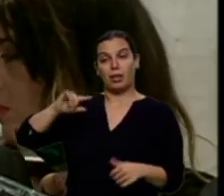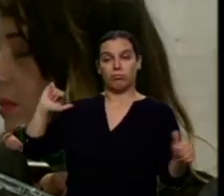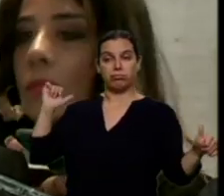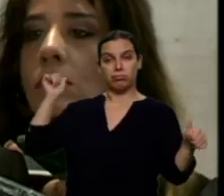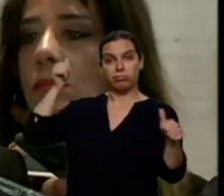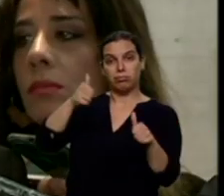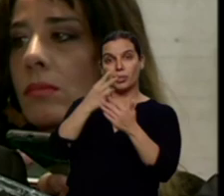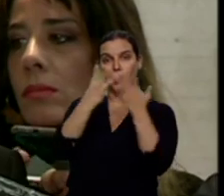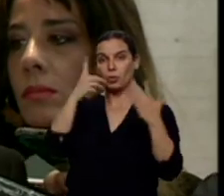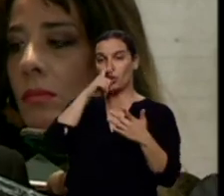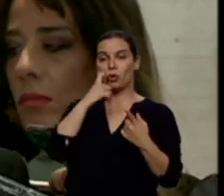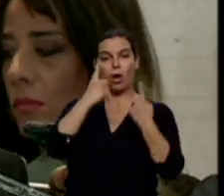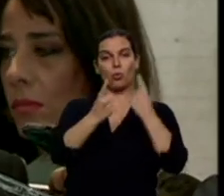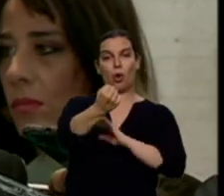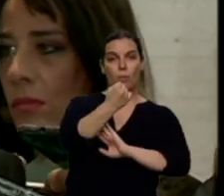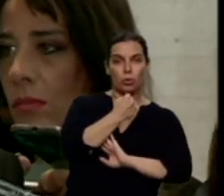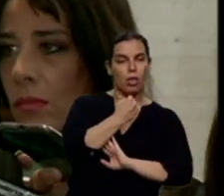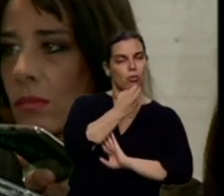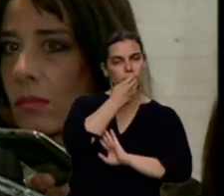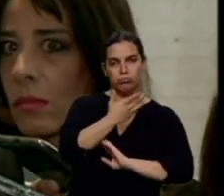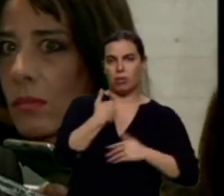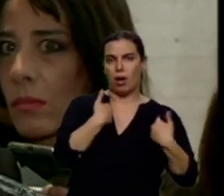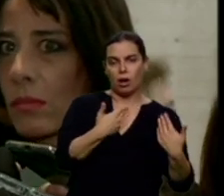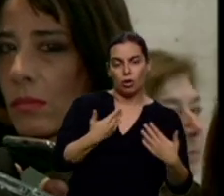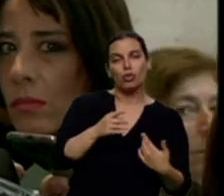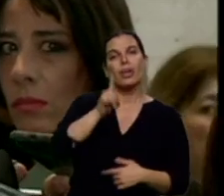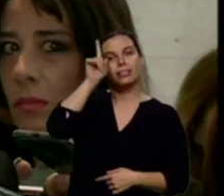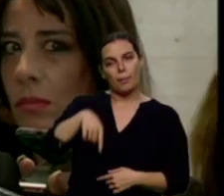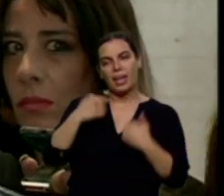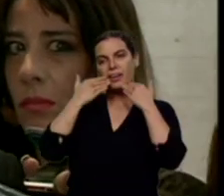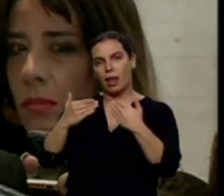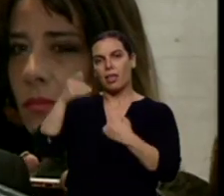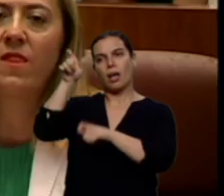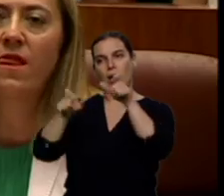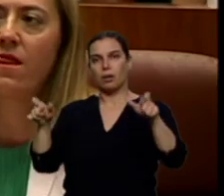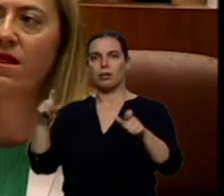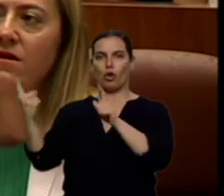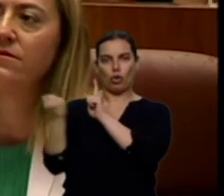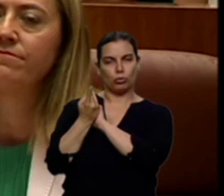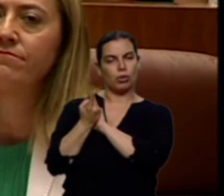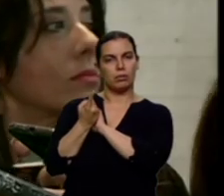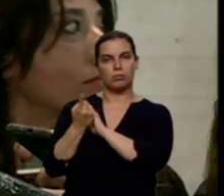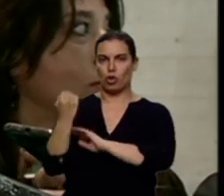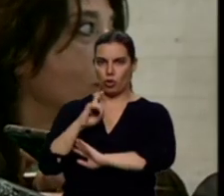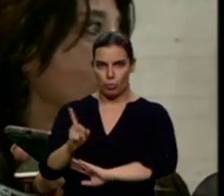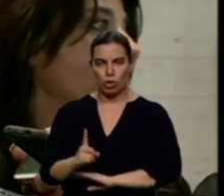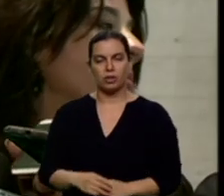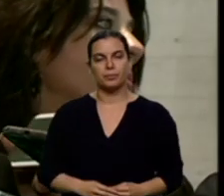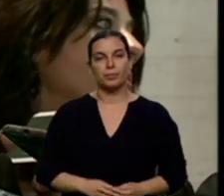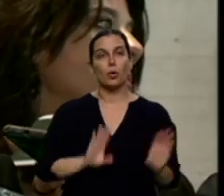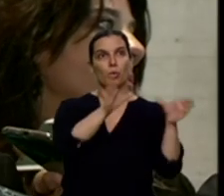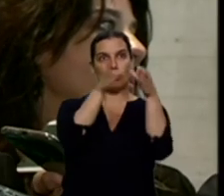apoyado muy generosamente y también a aquellos que nos han combatido, que no nos han apoyado. A los grupos. Mi respeto,